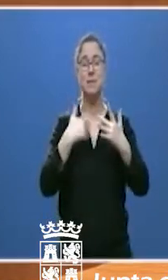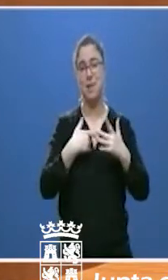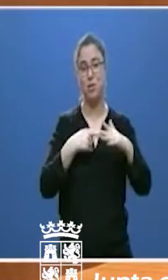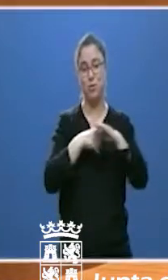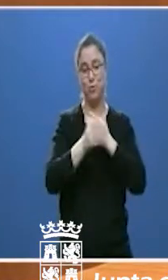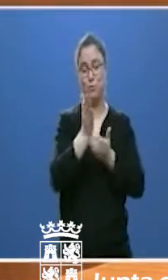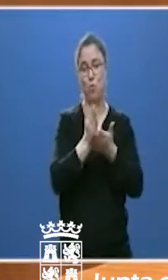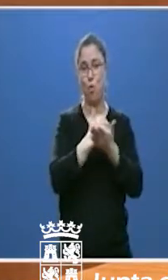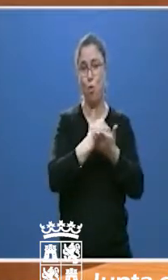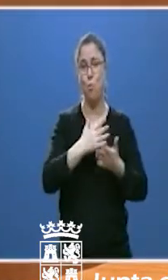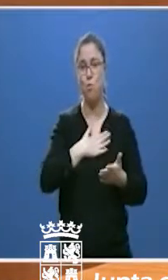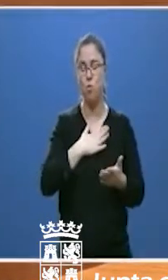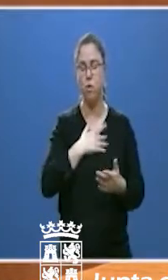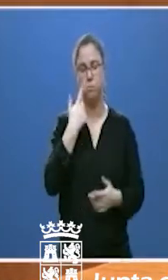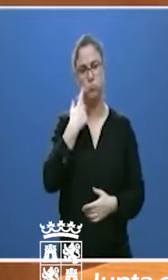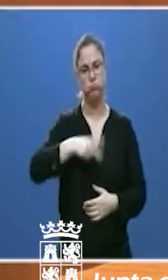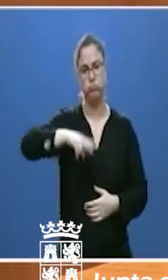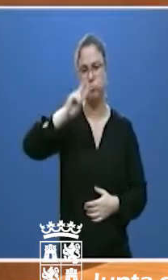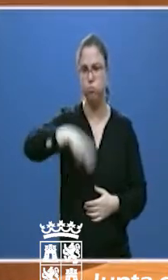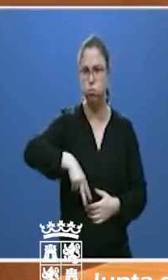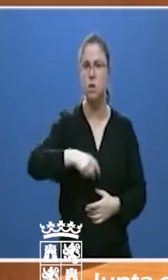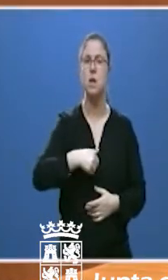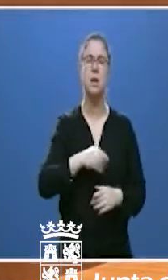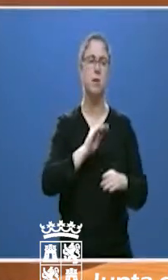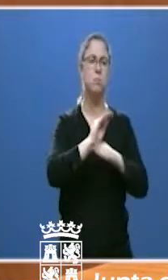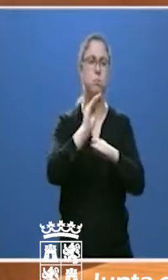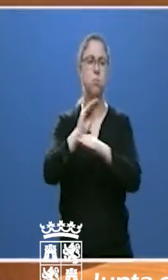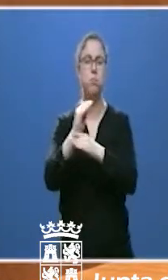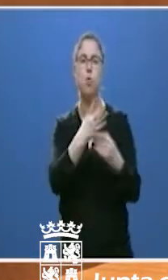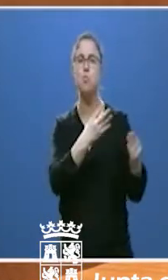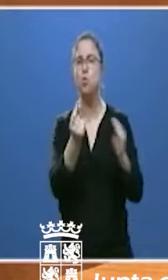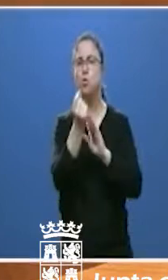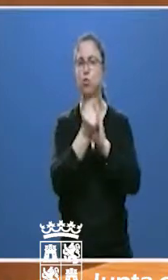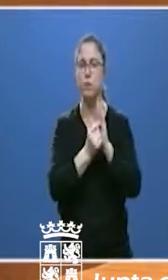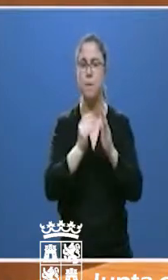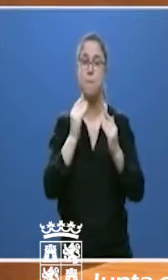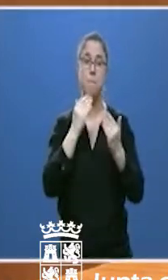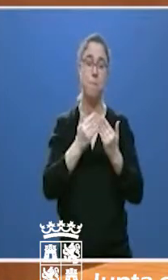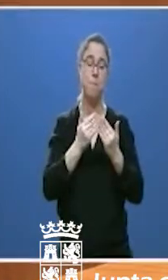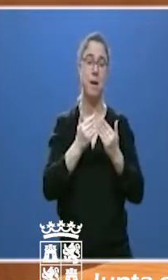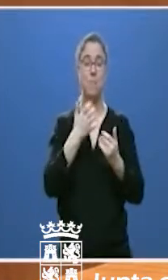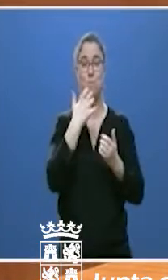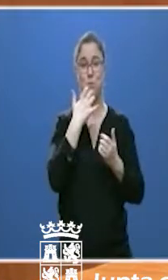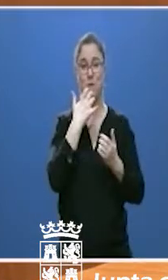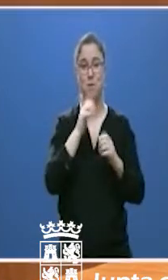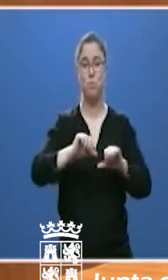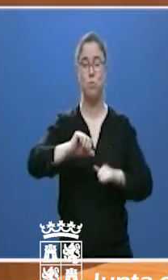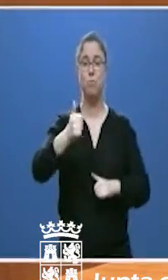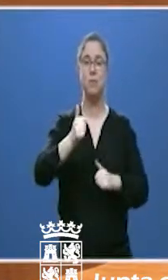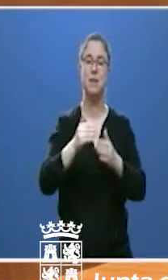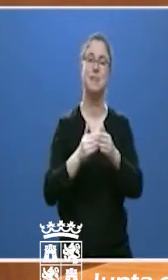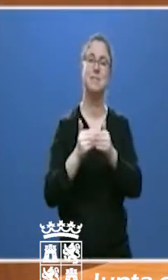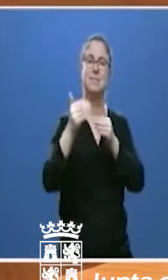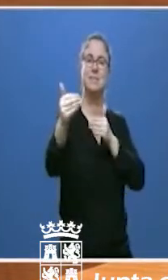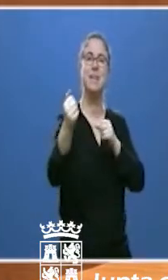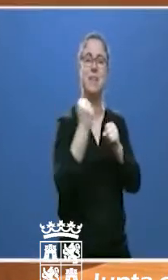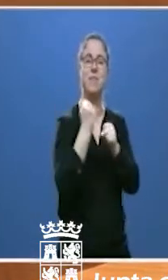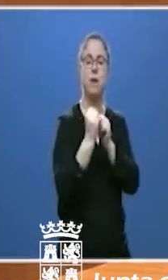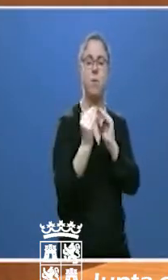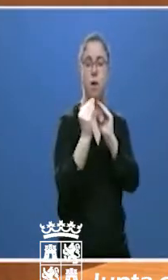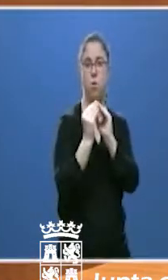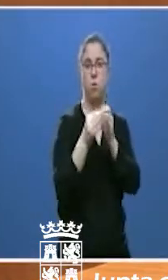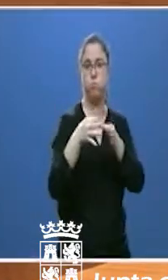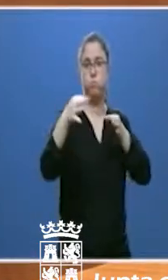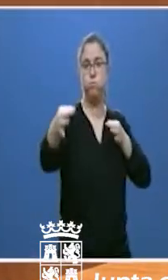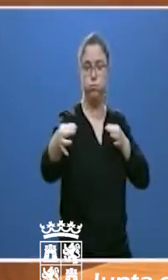ha reconducido en tiempo récord muchas actuaciones hacia procedimientos de teletrabajo. Nuestro sistema educativo, que